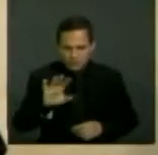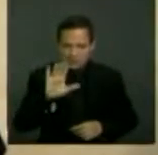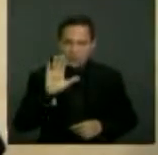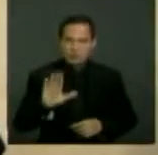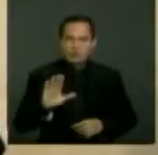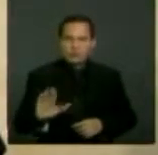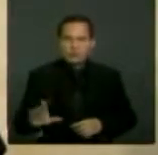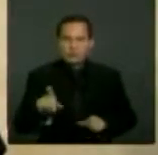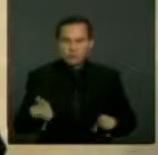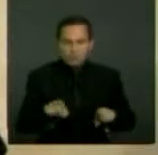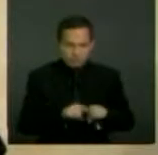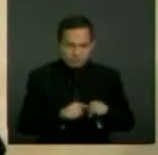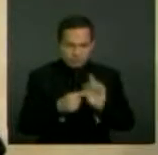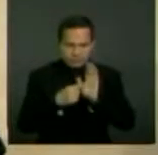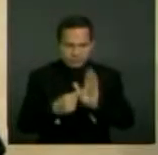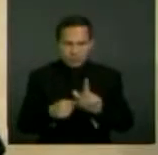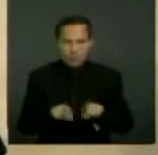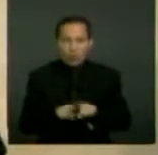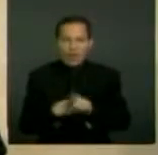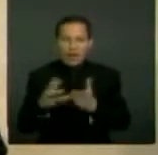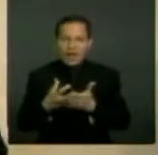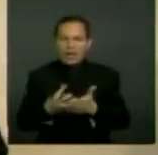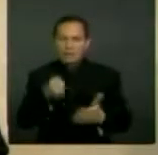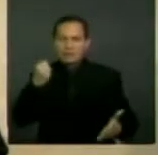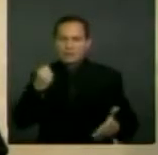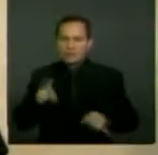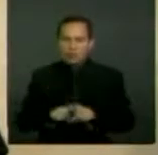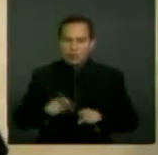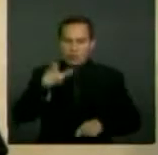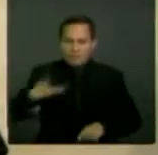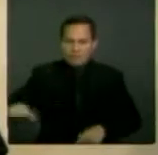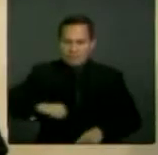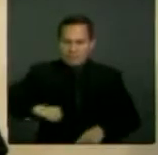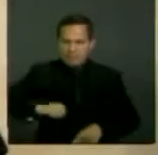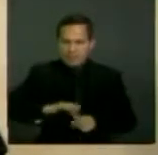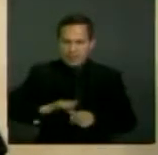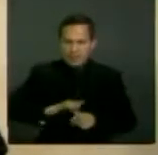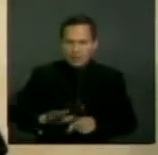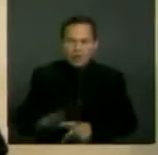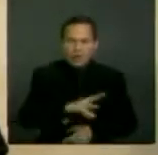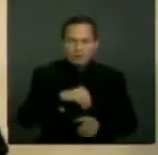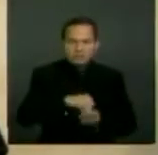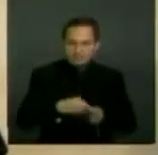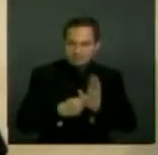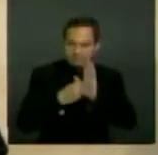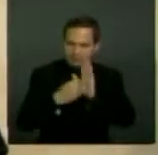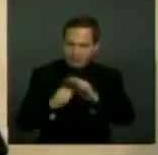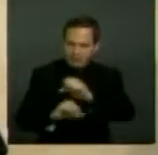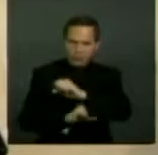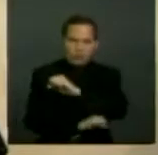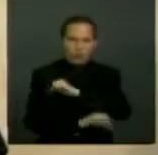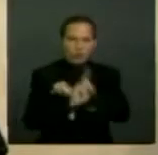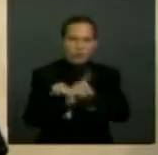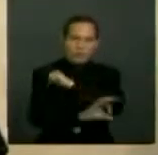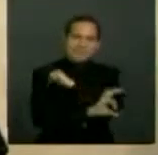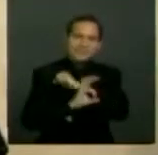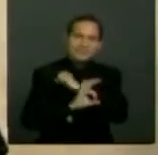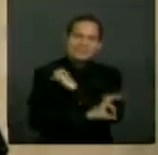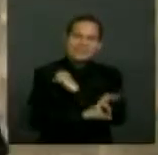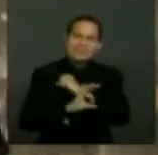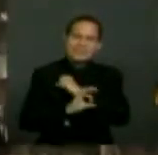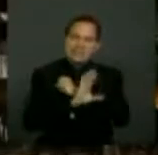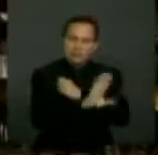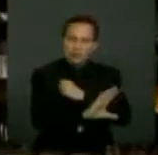Estas figuras sustraen la capacidad de ejercicio con base en la apreciación externa, generalmente por parte de un psiquiatra forense, de la